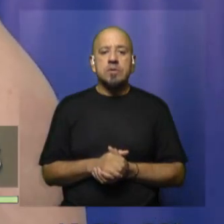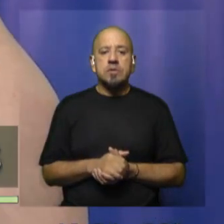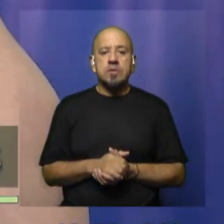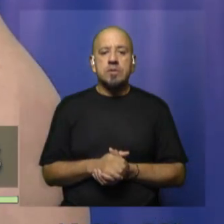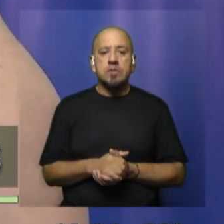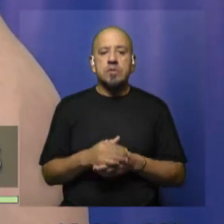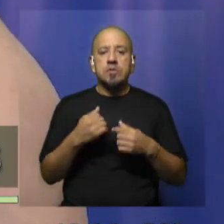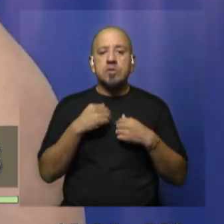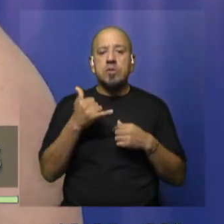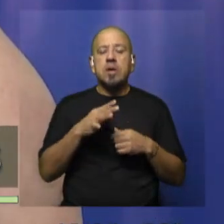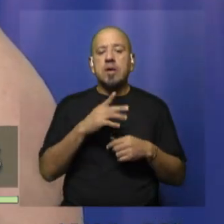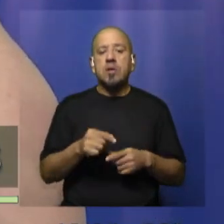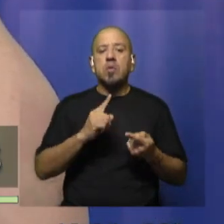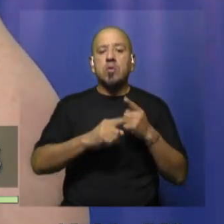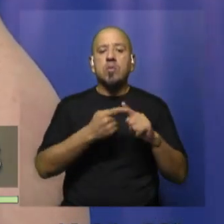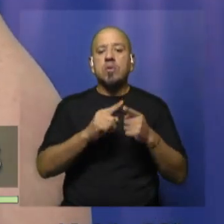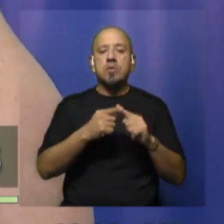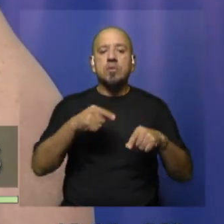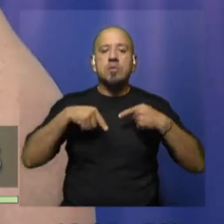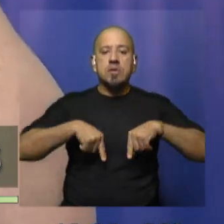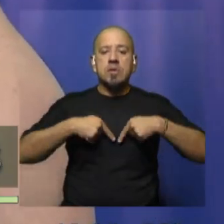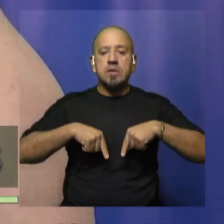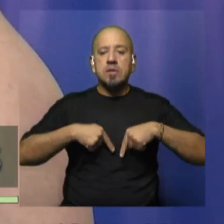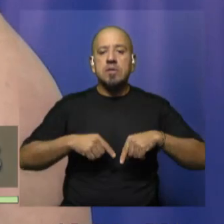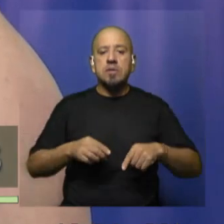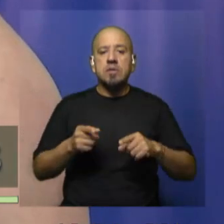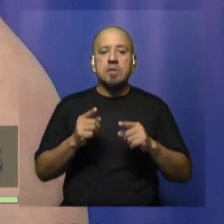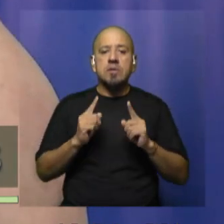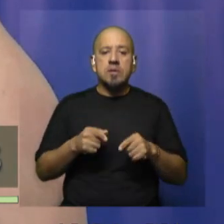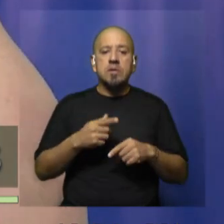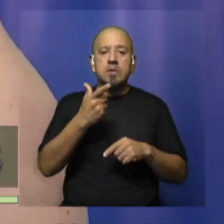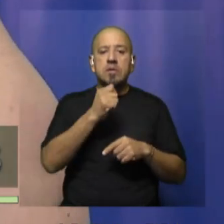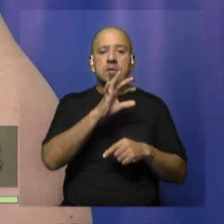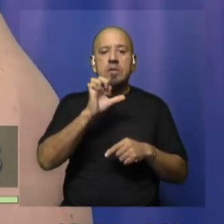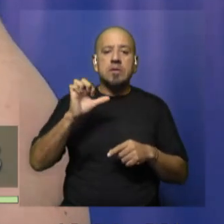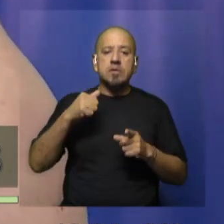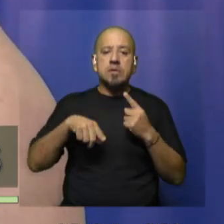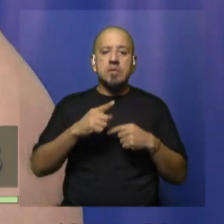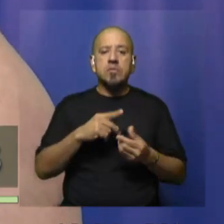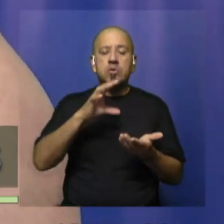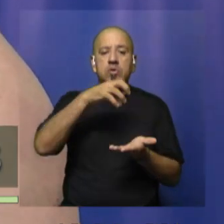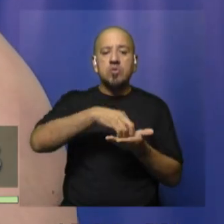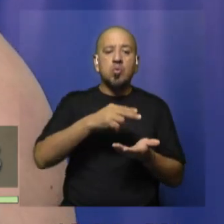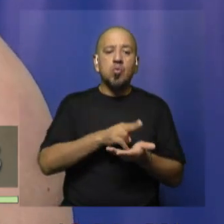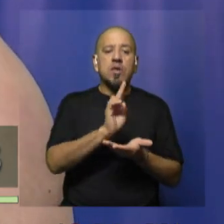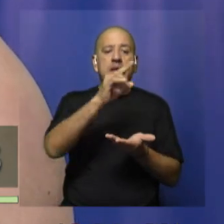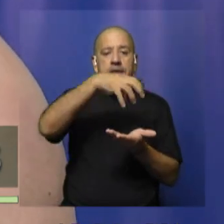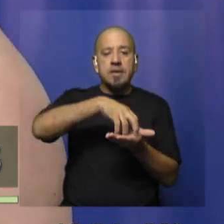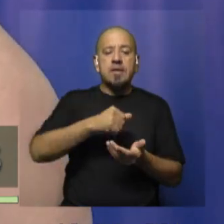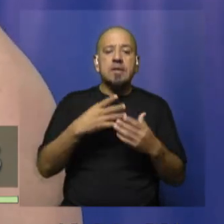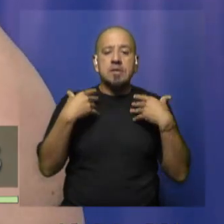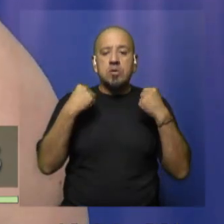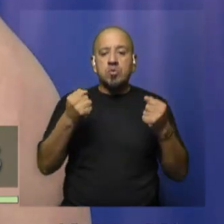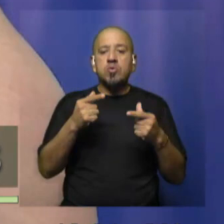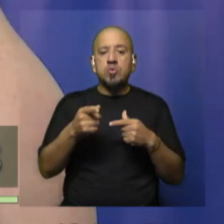Nosotros tenemos un convenio con Intendencias y con también ACE por el tema de las unidades de salud, donde funcionan algunas policlínicas,